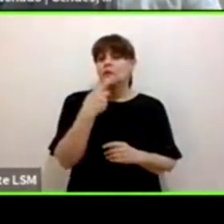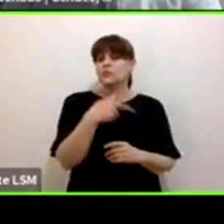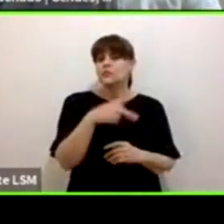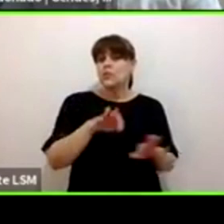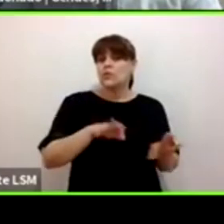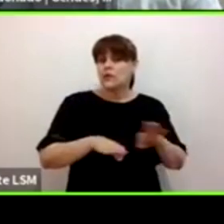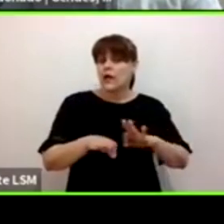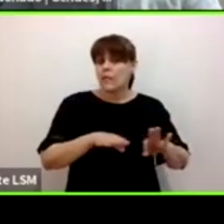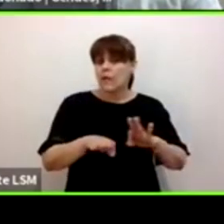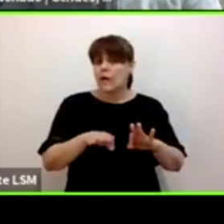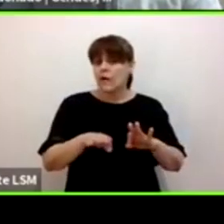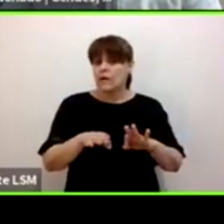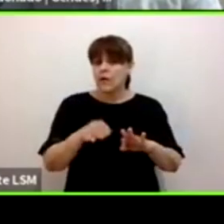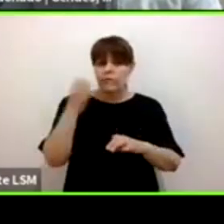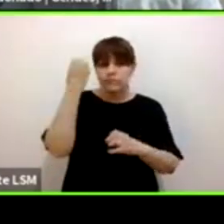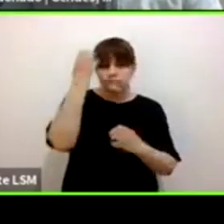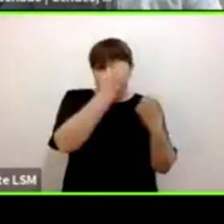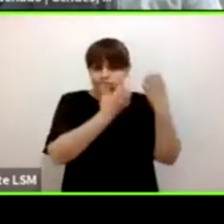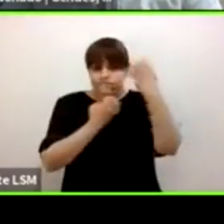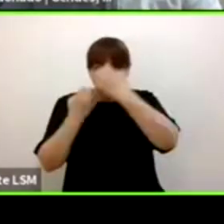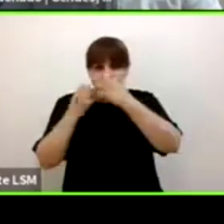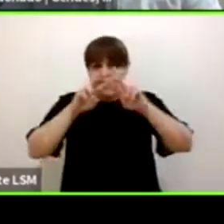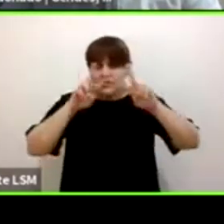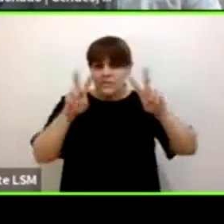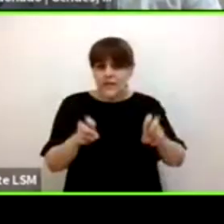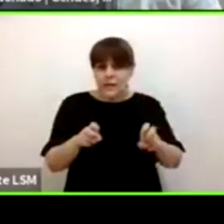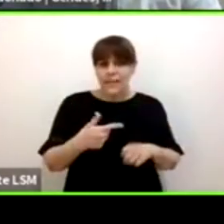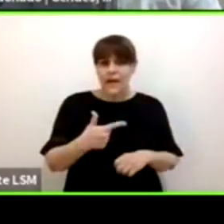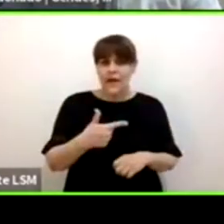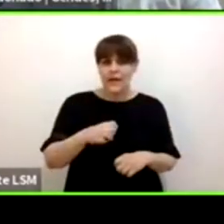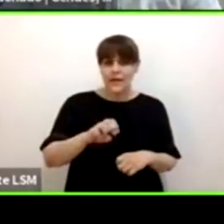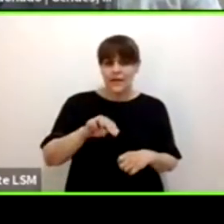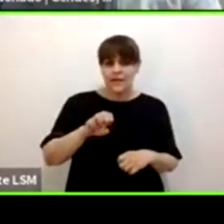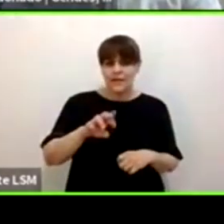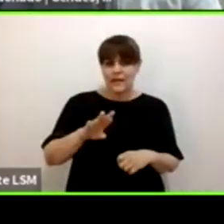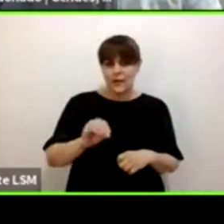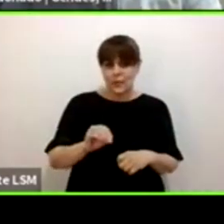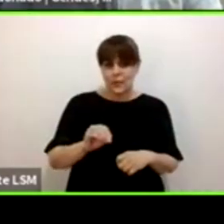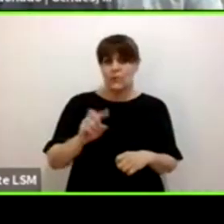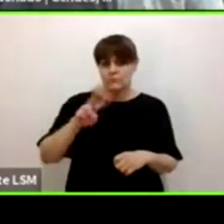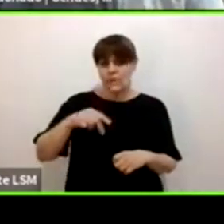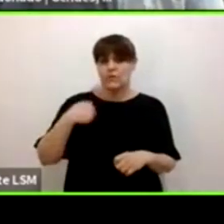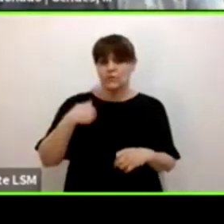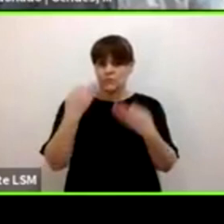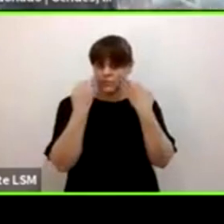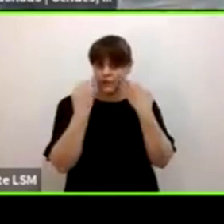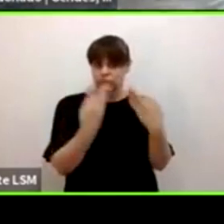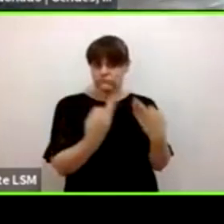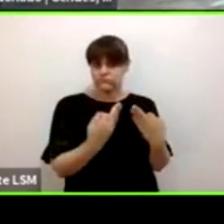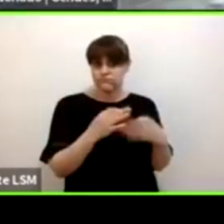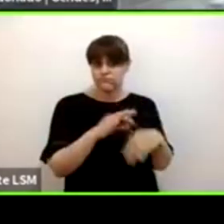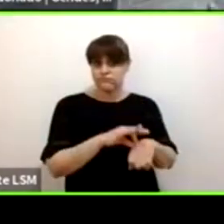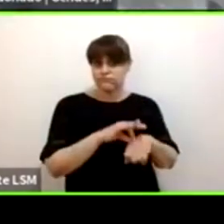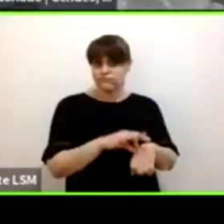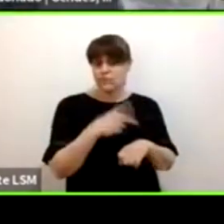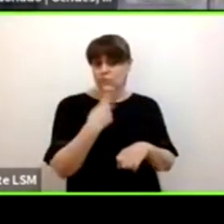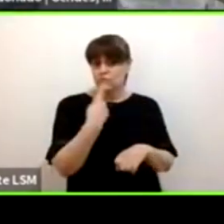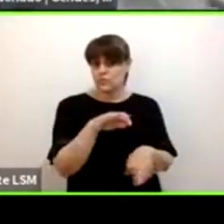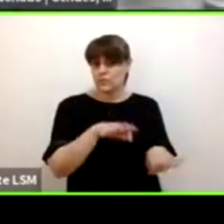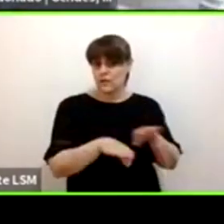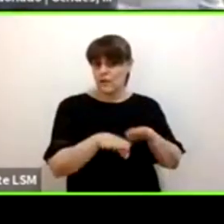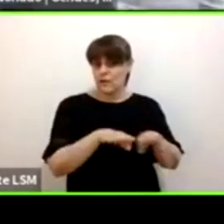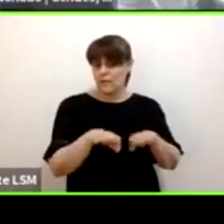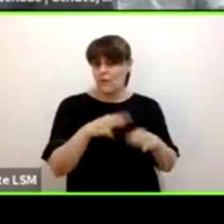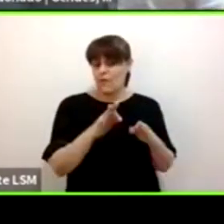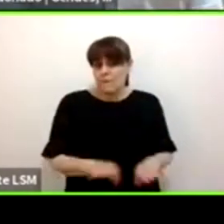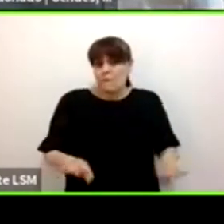una gran importancia en los temas de género y hemos, pues yo soy testigo también de primera mano de un trabajo tan importante